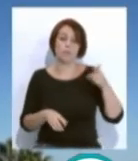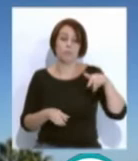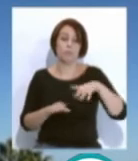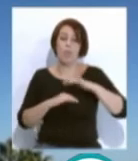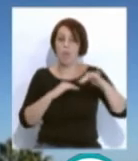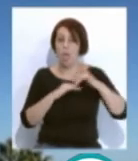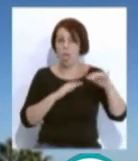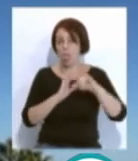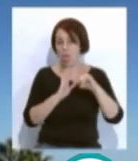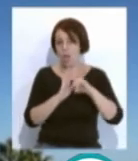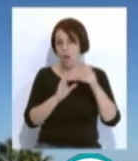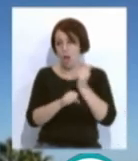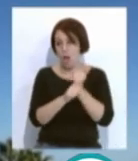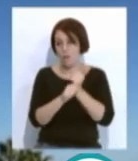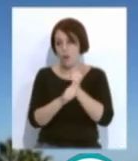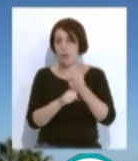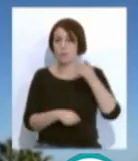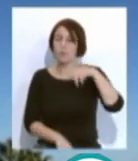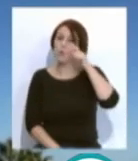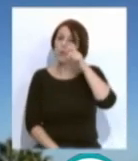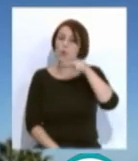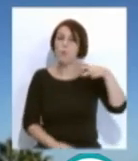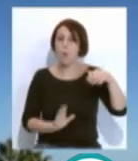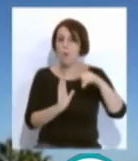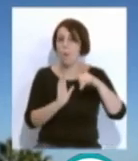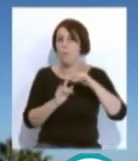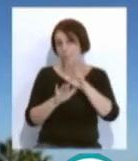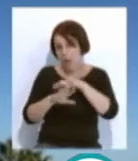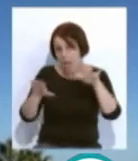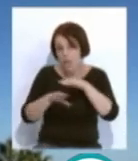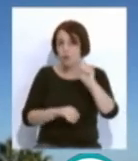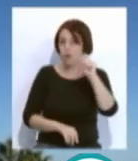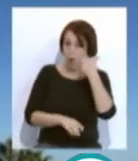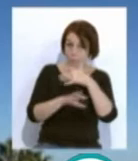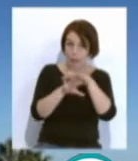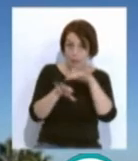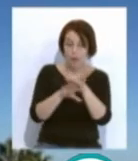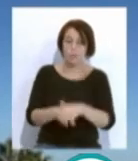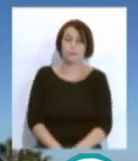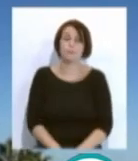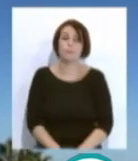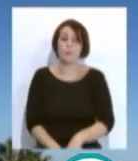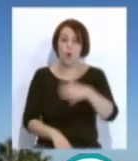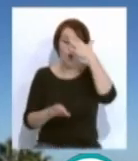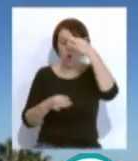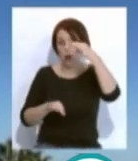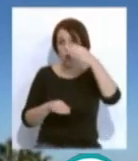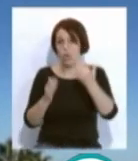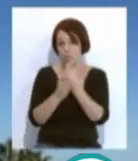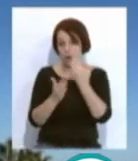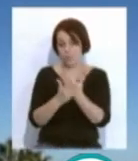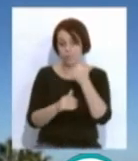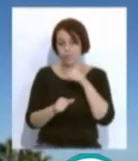costa y el turismo de playa y de sol, digamos de sol y playa, pues lógicamente en los próximos días,